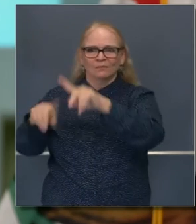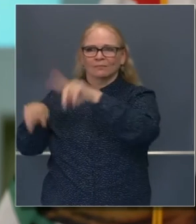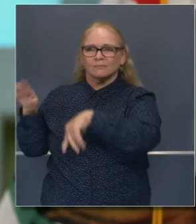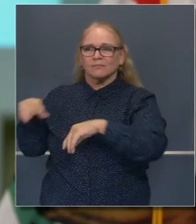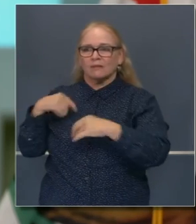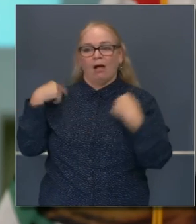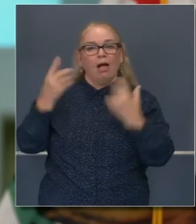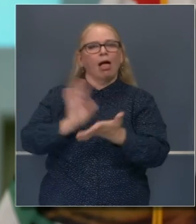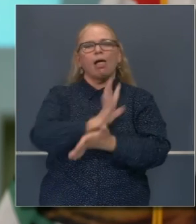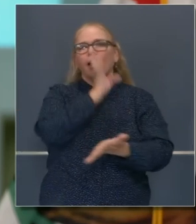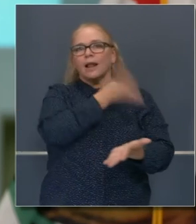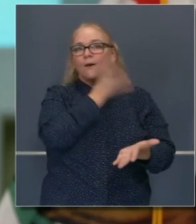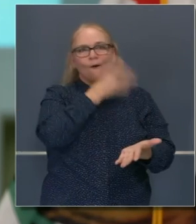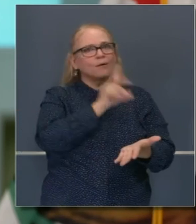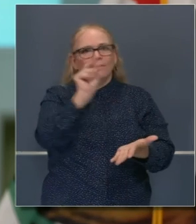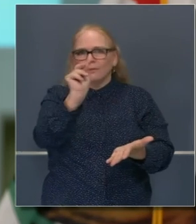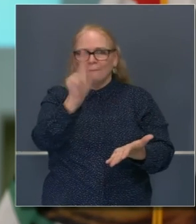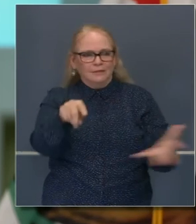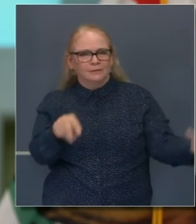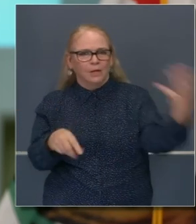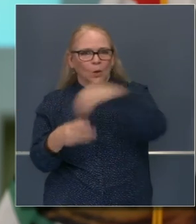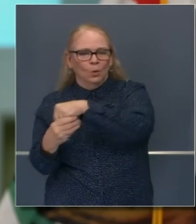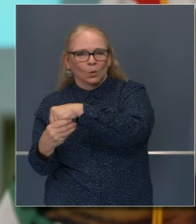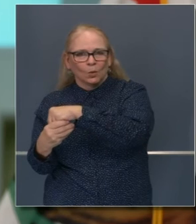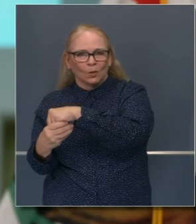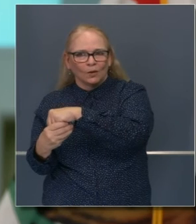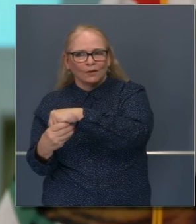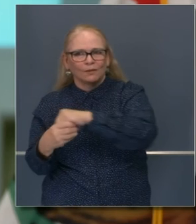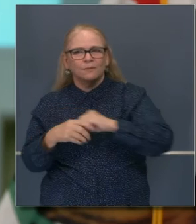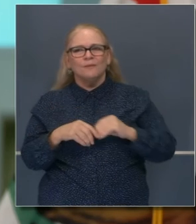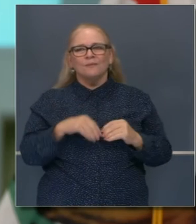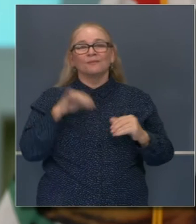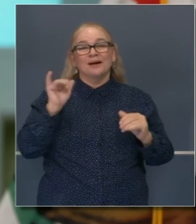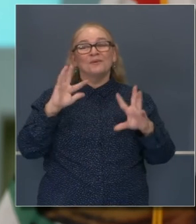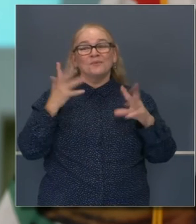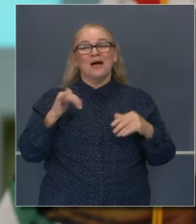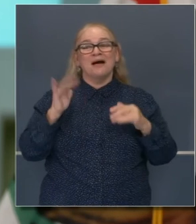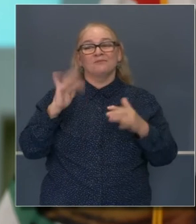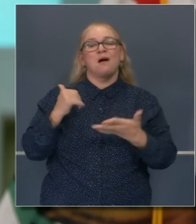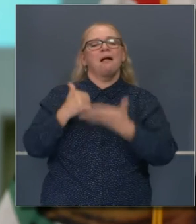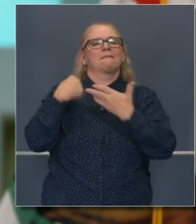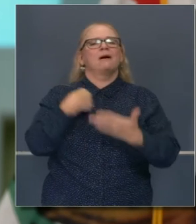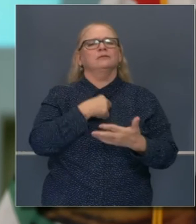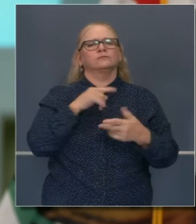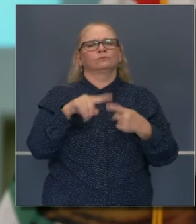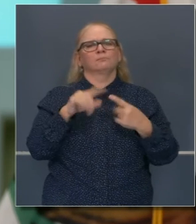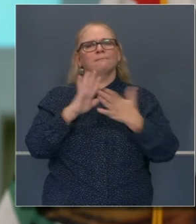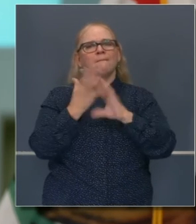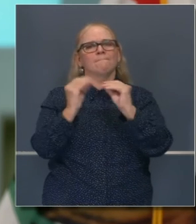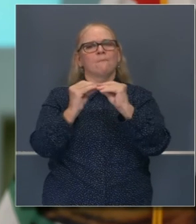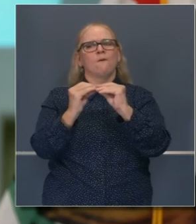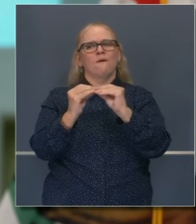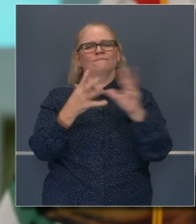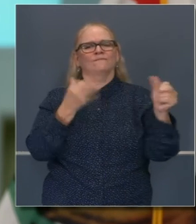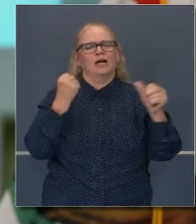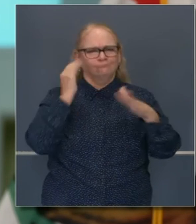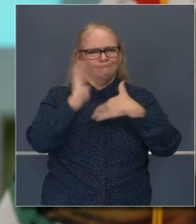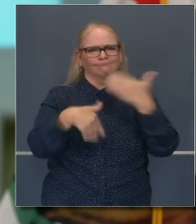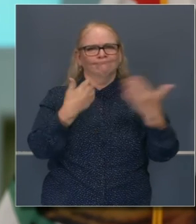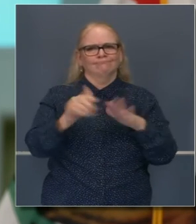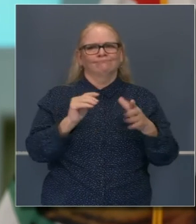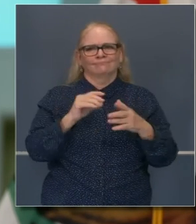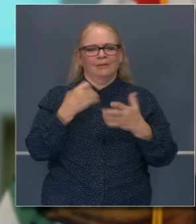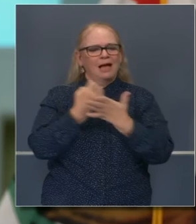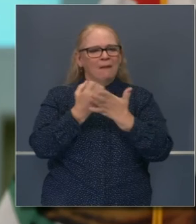para su capacidad de desplazarse de nivel a nivel. Así que, de hecho, puede ser algo que sea ventajoso para una reapertura